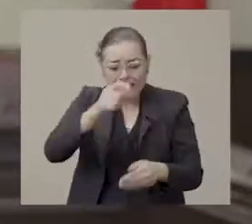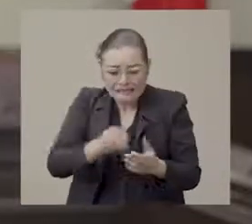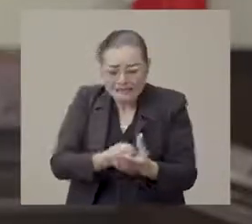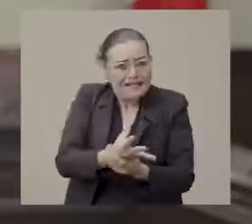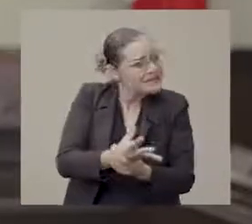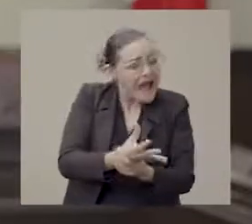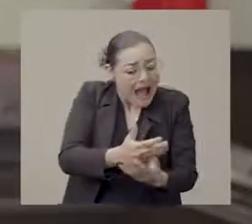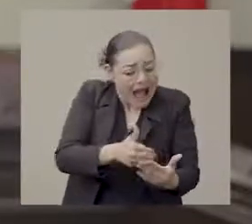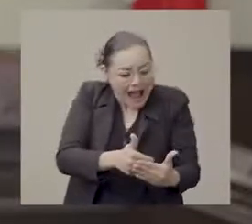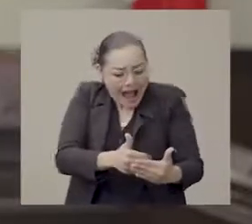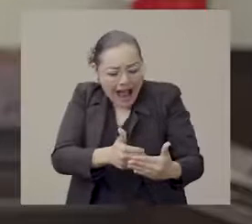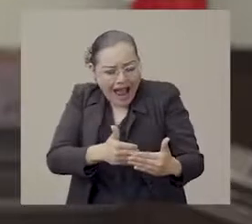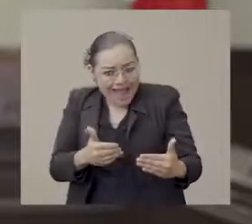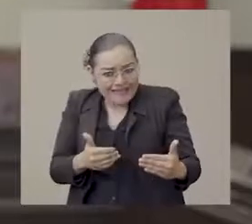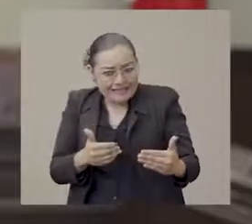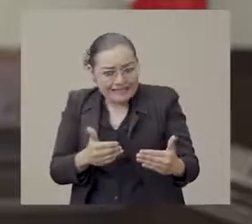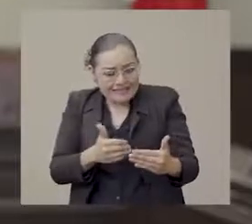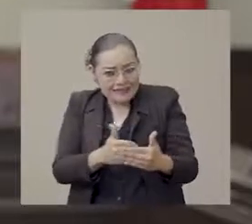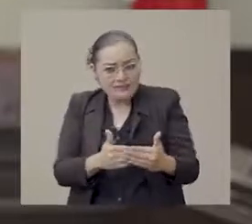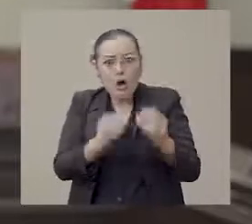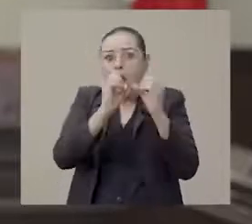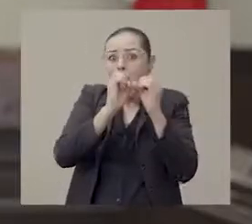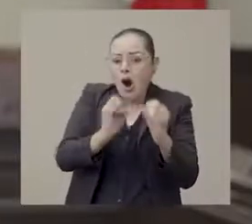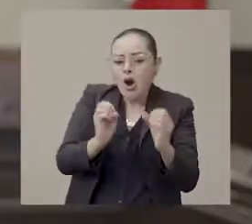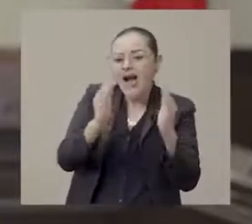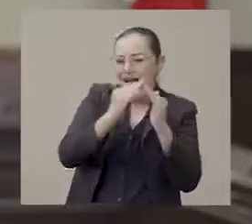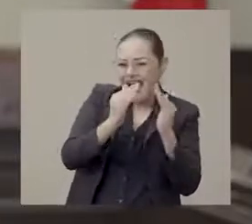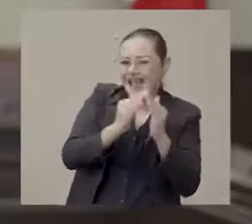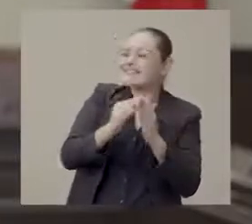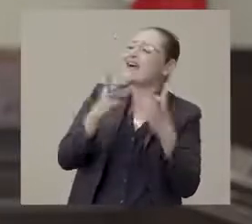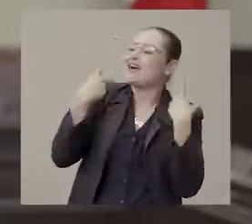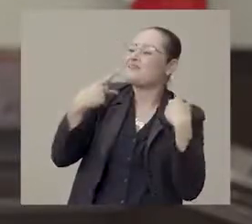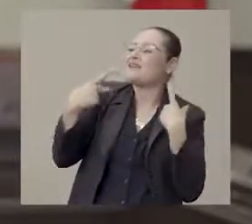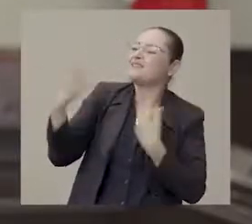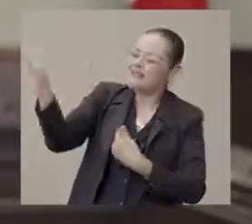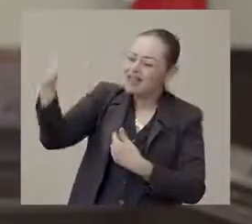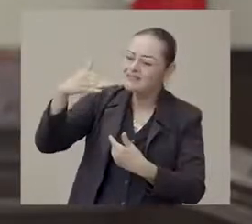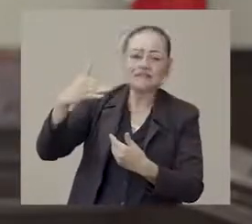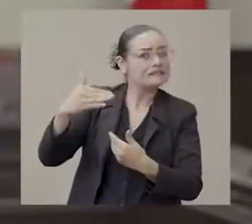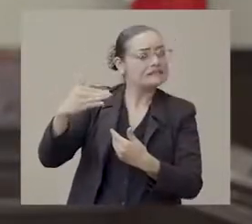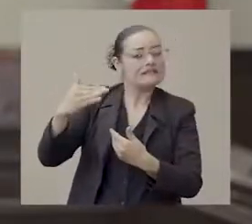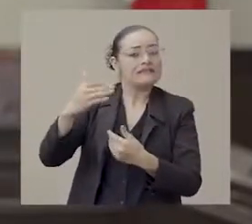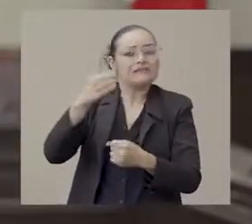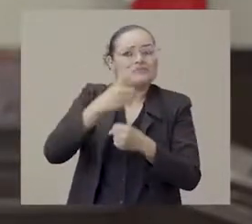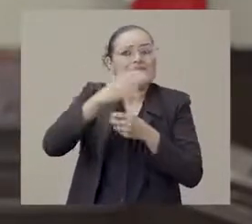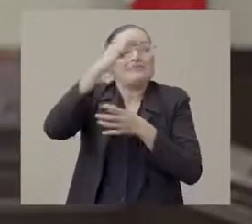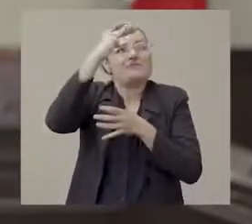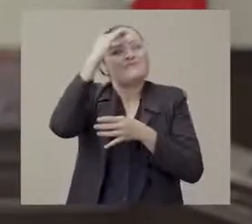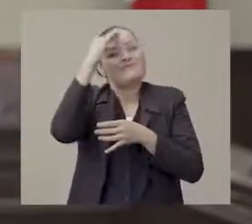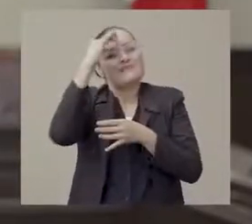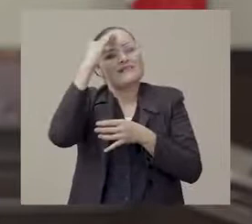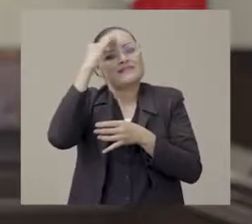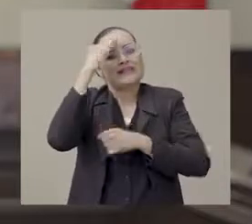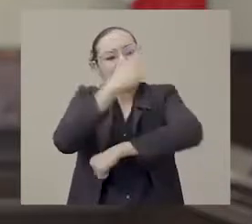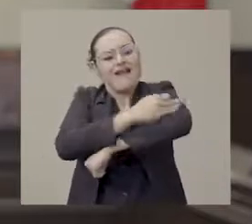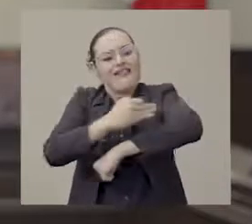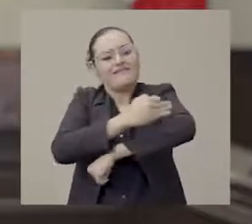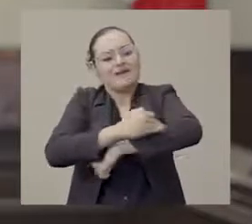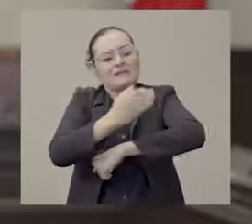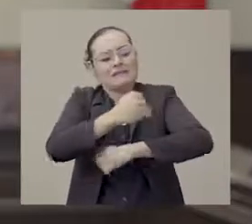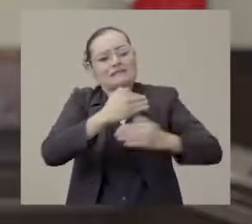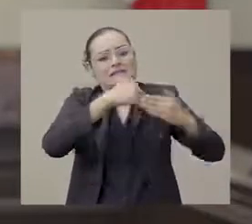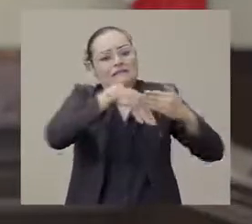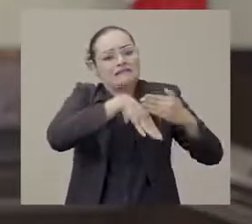que, antes de salir, antes de recibir en nuestro hogar invitados, piensen en proteger la vida de las